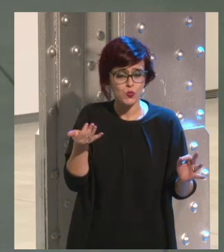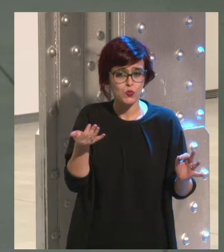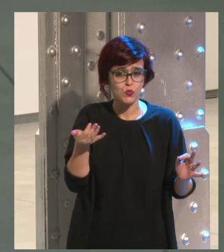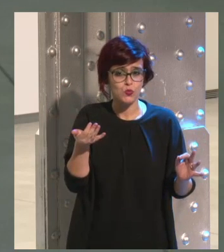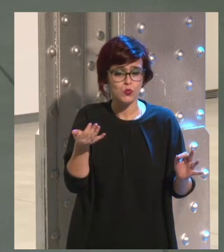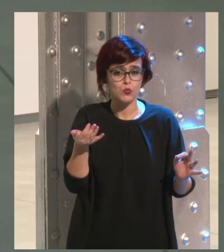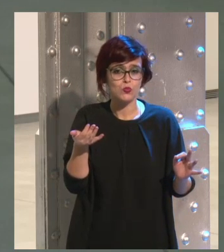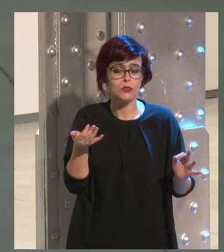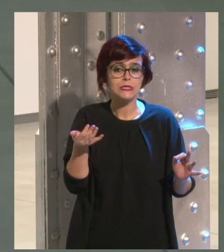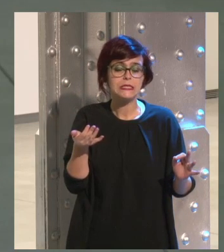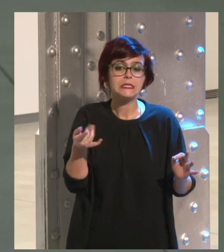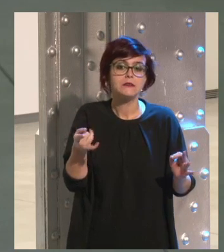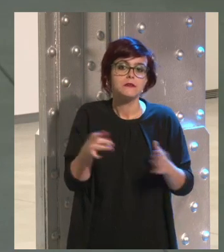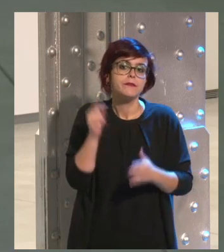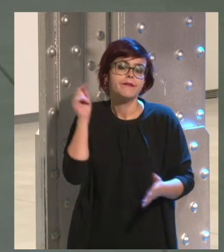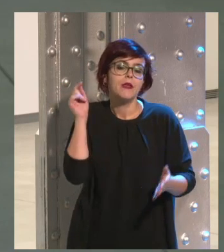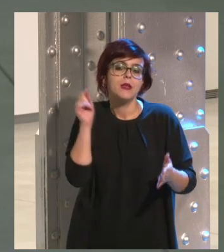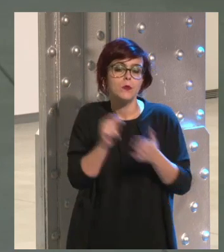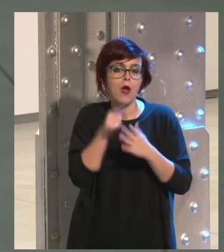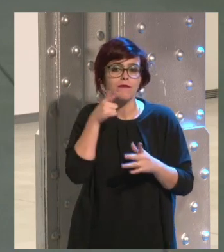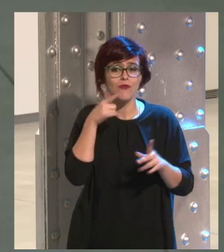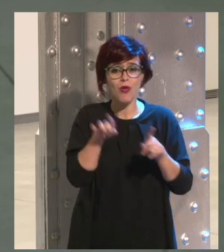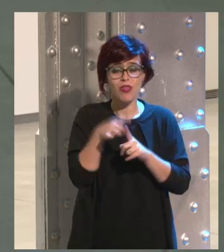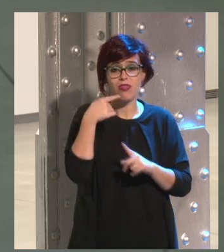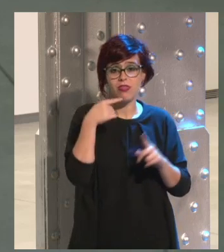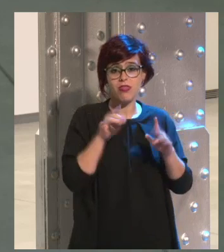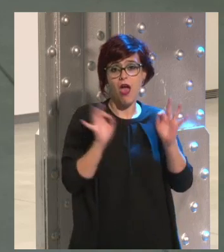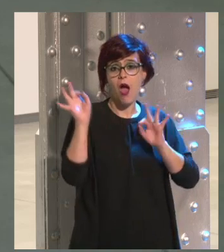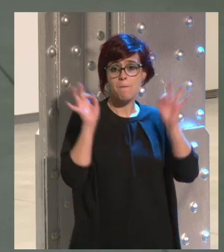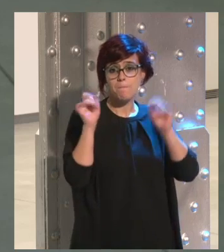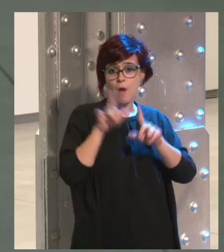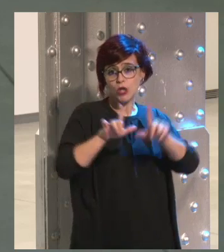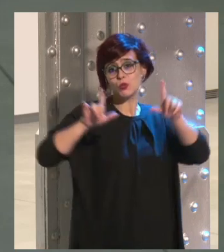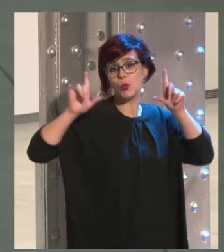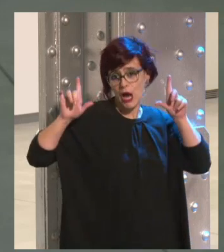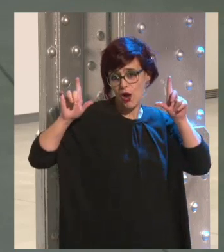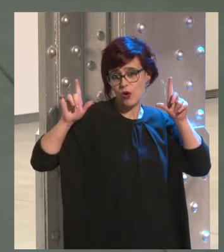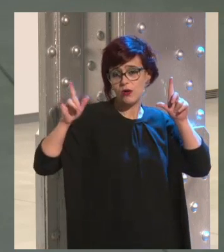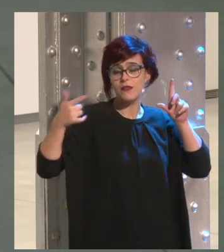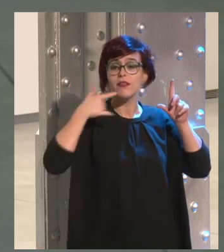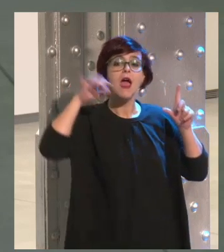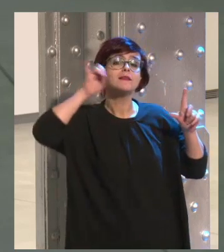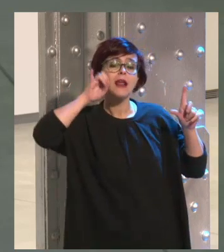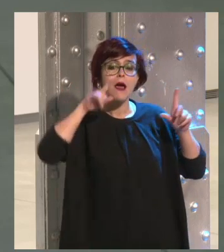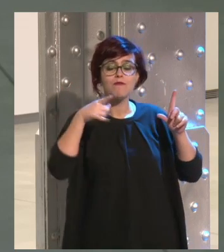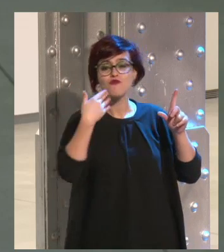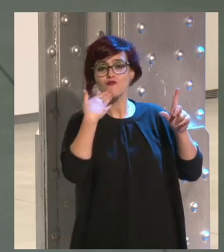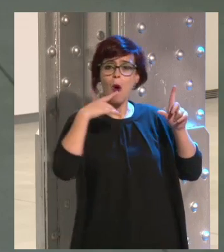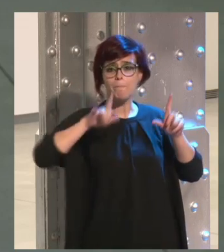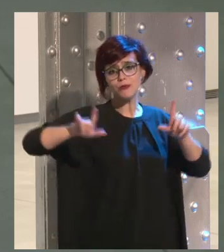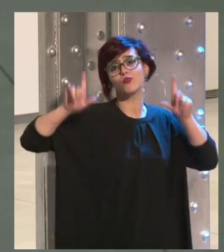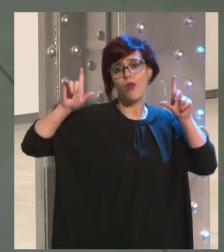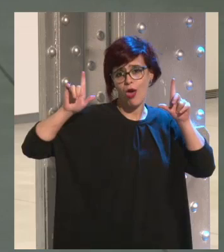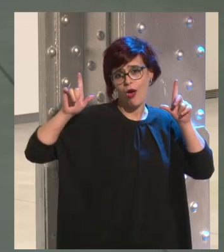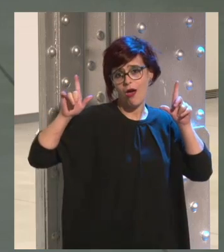ese momento de postureo, no sé quién no había comentado que habían dicho que Instagram era el postureo. Bueno, pues